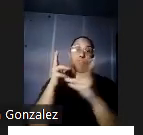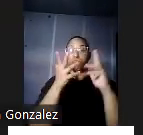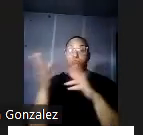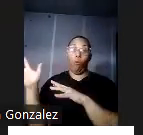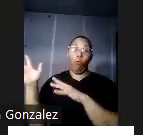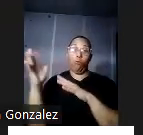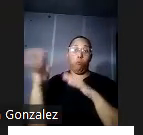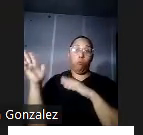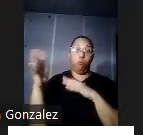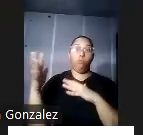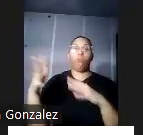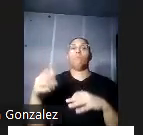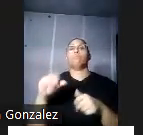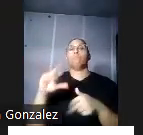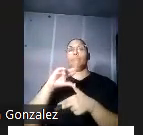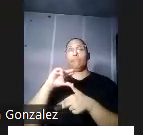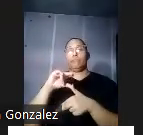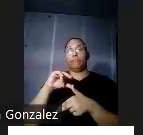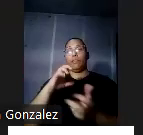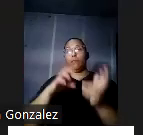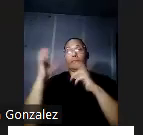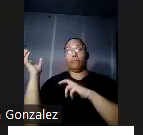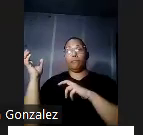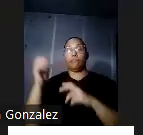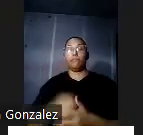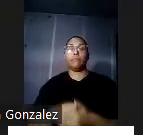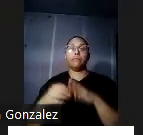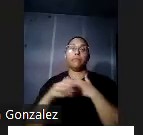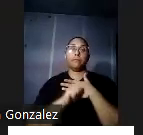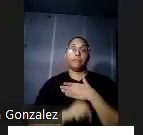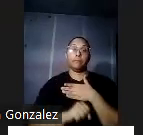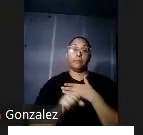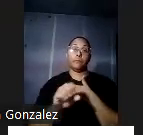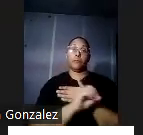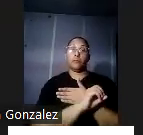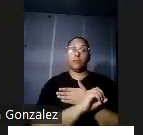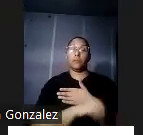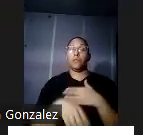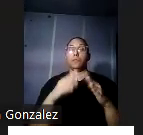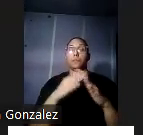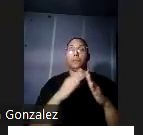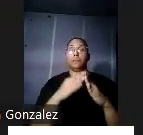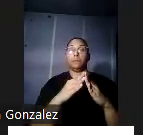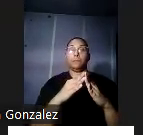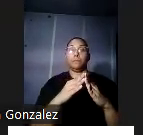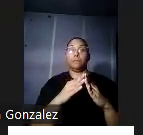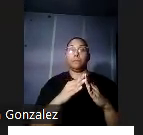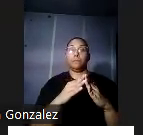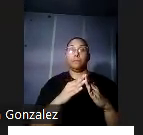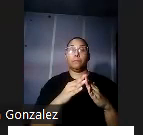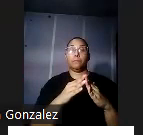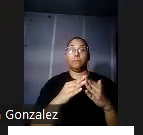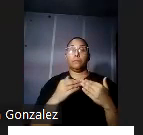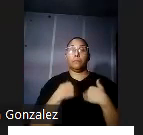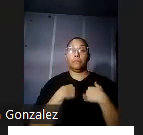destrozó aquí tenemos otra vista de la parte sur oeste de la casa y aquí tenemos otra